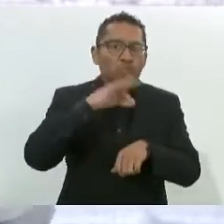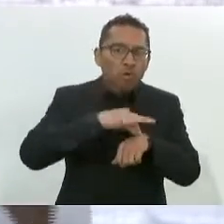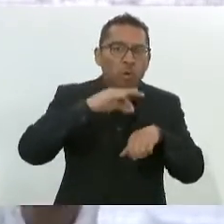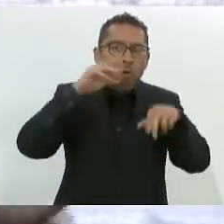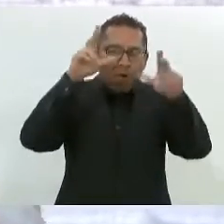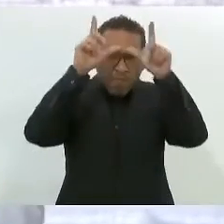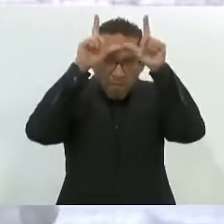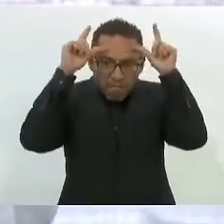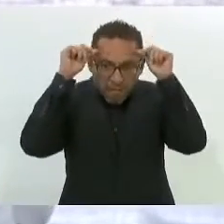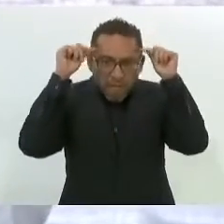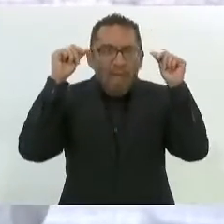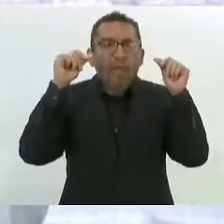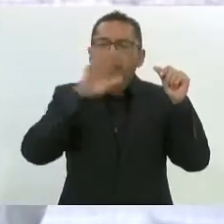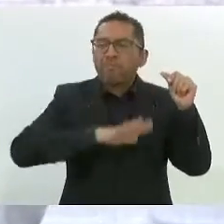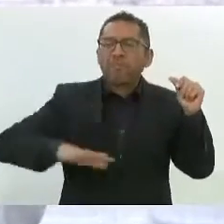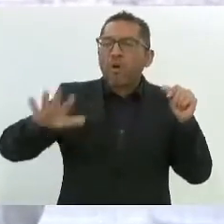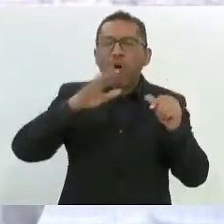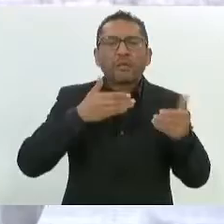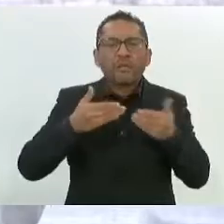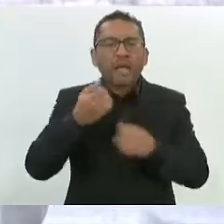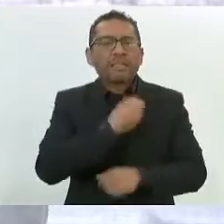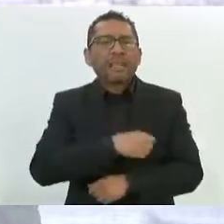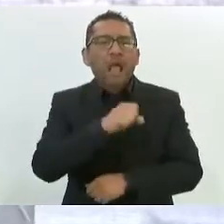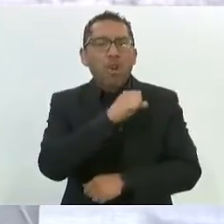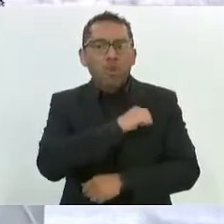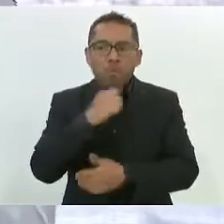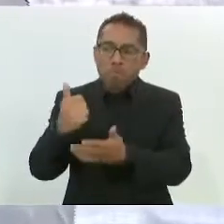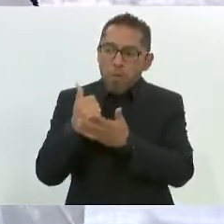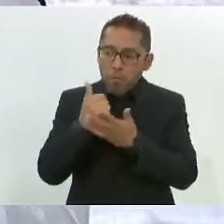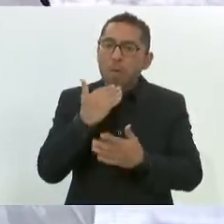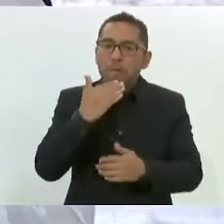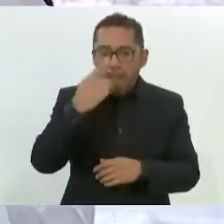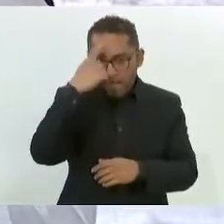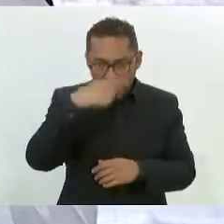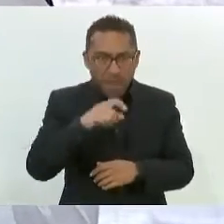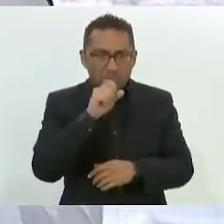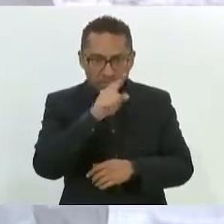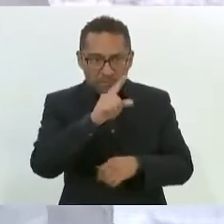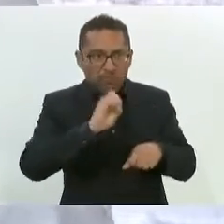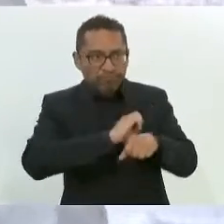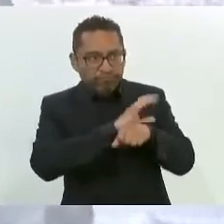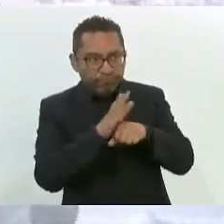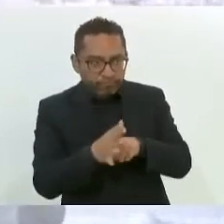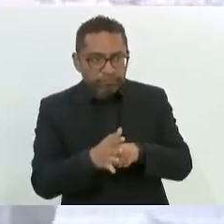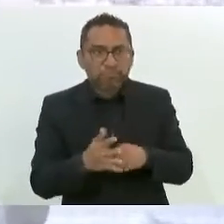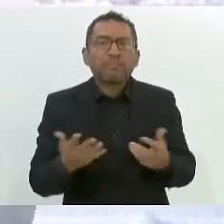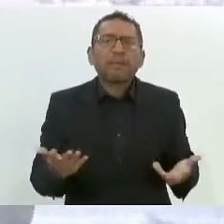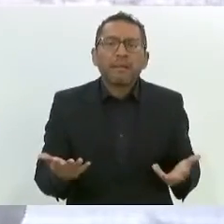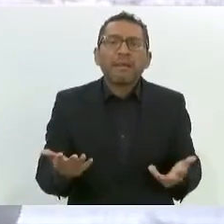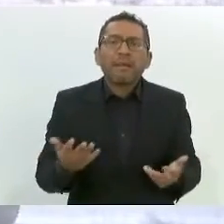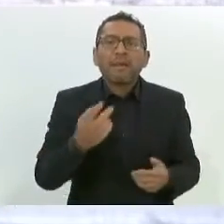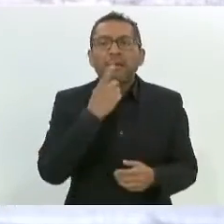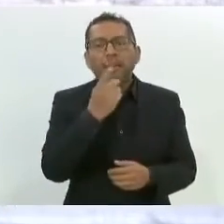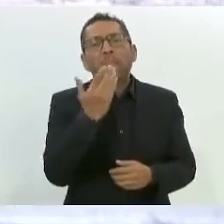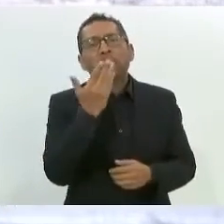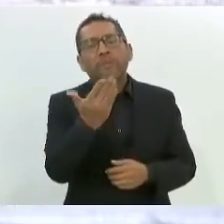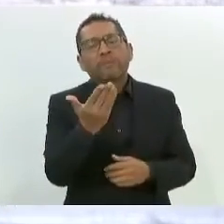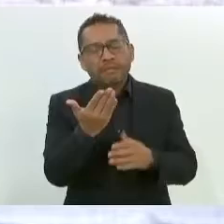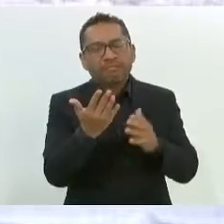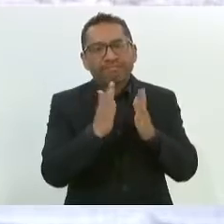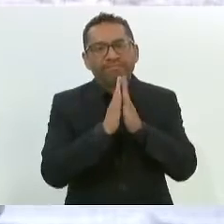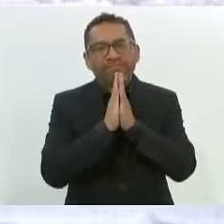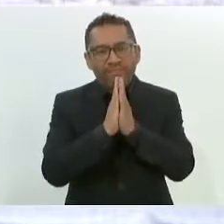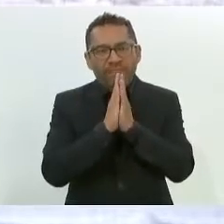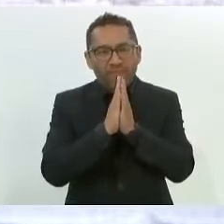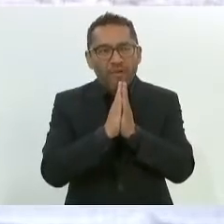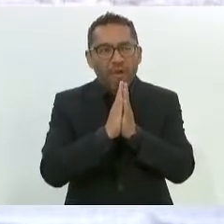personal de salud en general para hacerle frente a la epidemia. Que le pido de favor, a